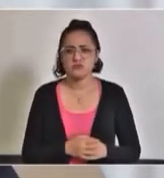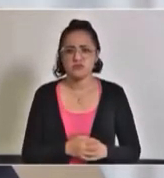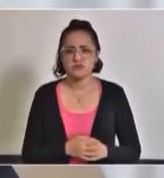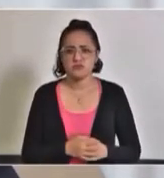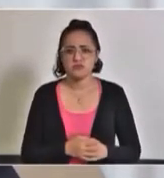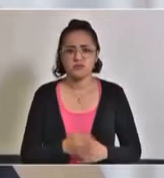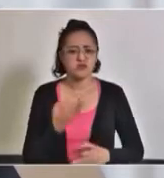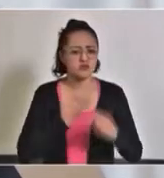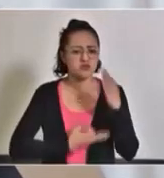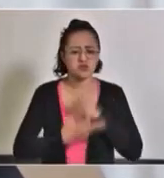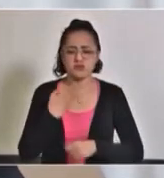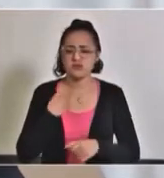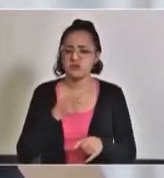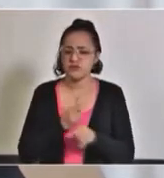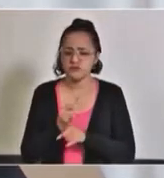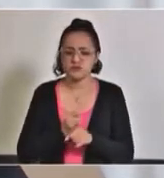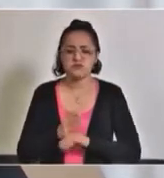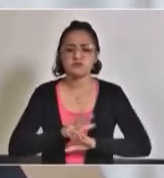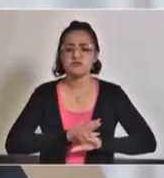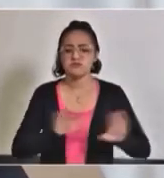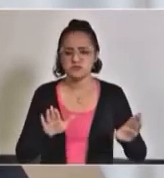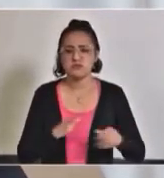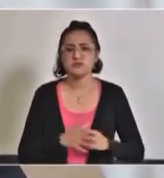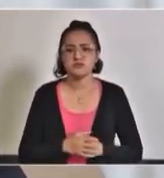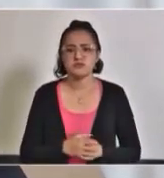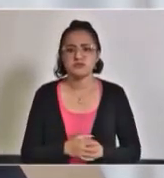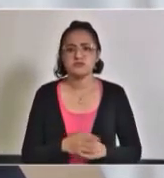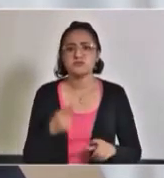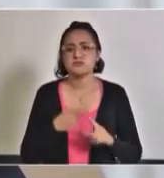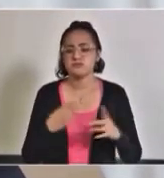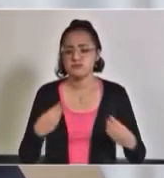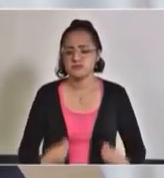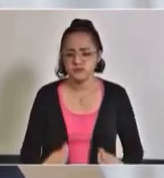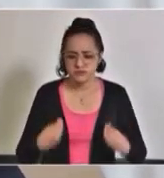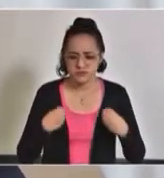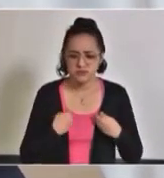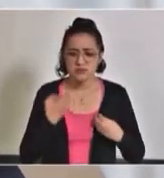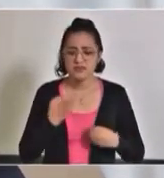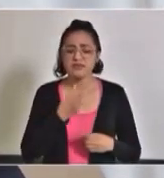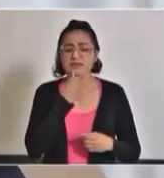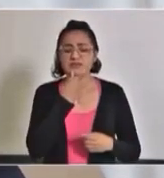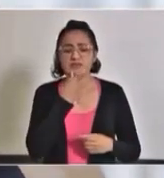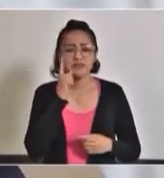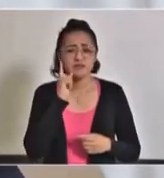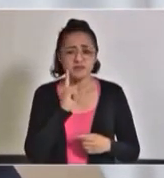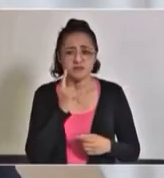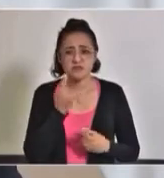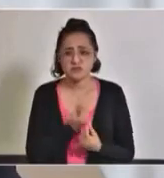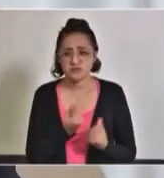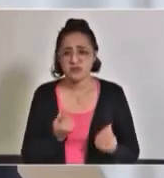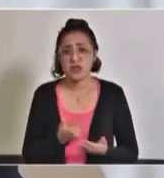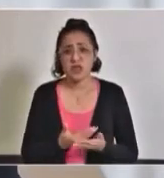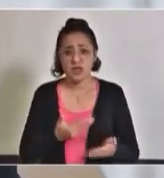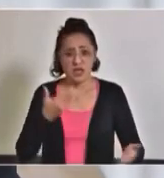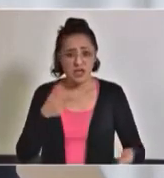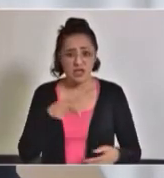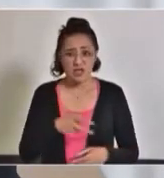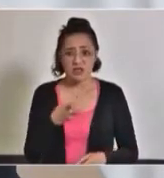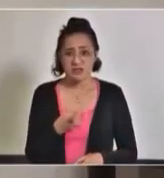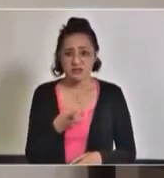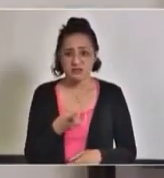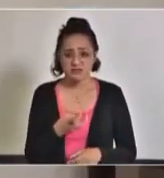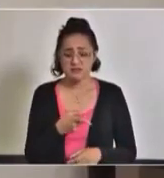todo, todo, todo, todo lo que vivió esta niña antes de este evento,